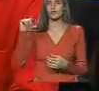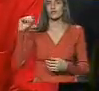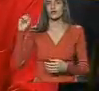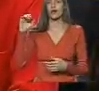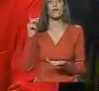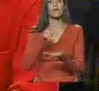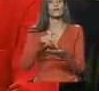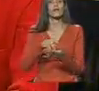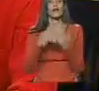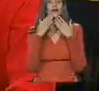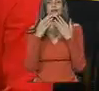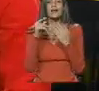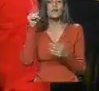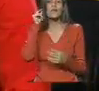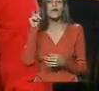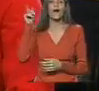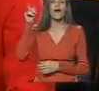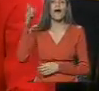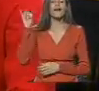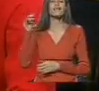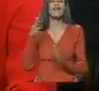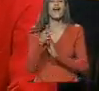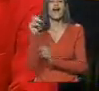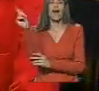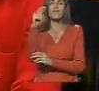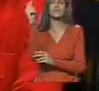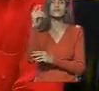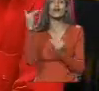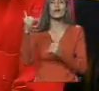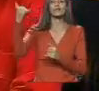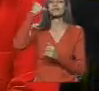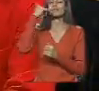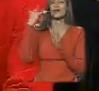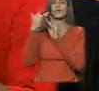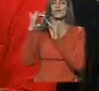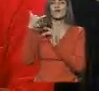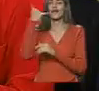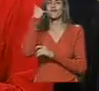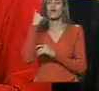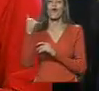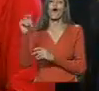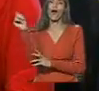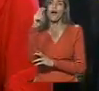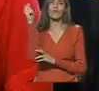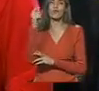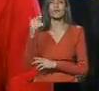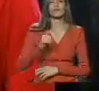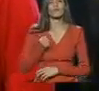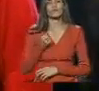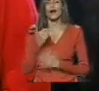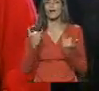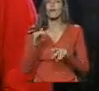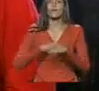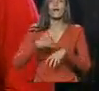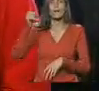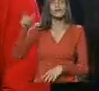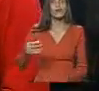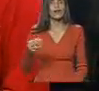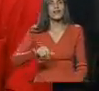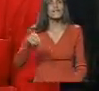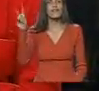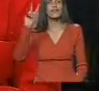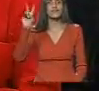participación. Consuelo se encuentra en Apure, en este momento está en San Fernando, y quisimos aprovecharla porque es una de las personas que en